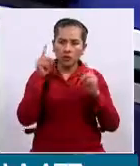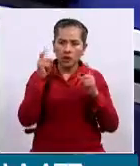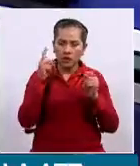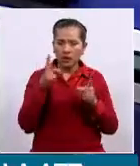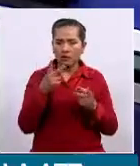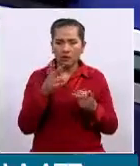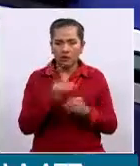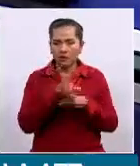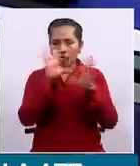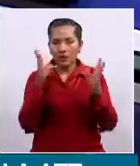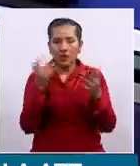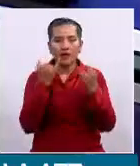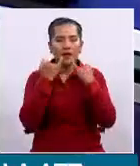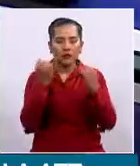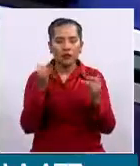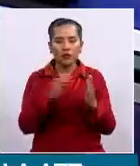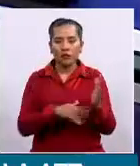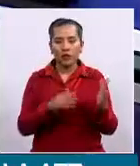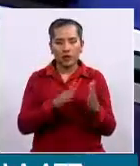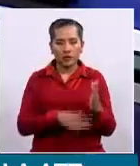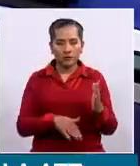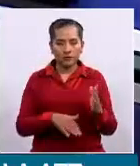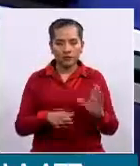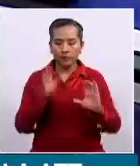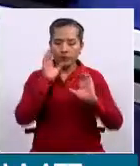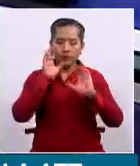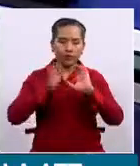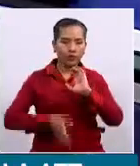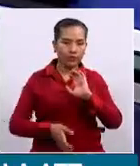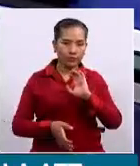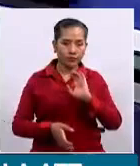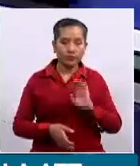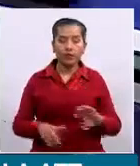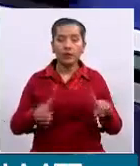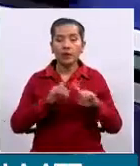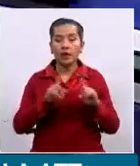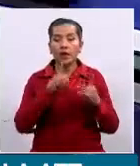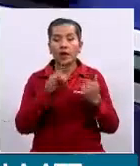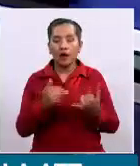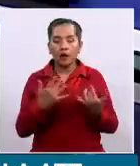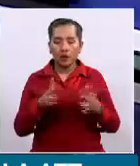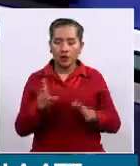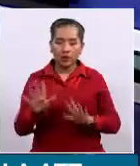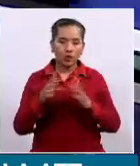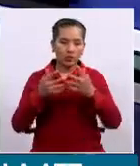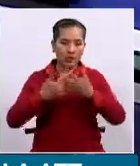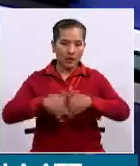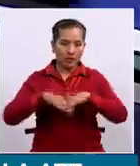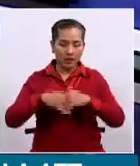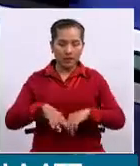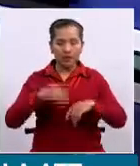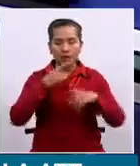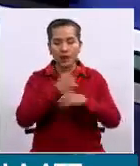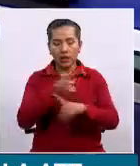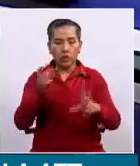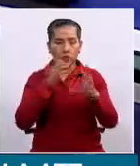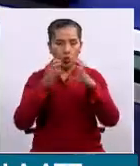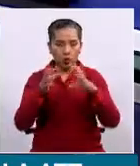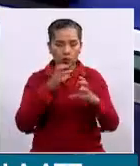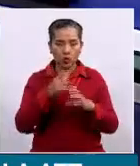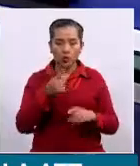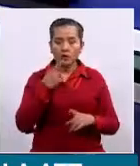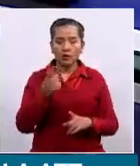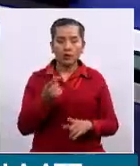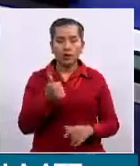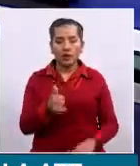desinformación. En el comunicado que saca esta empresa, que se atribuye ser